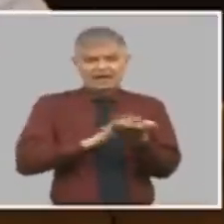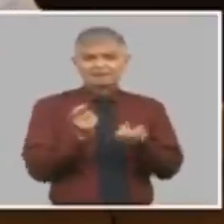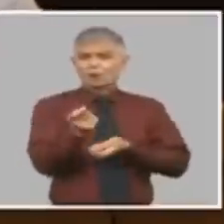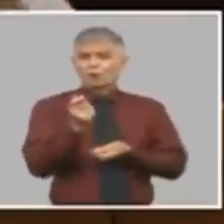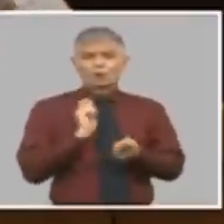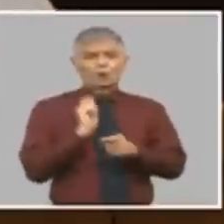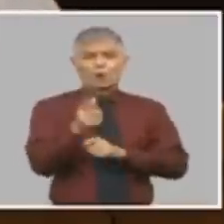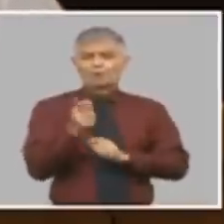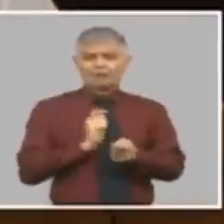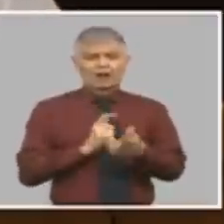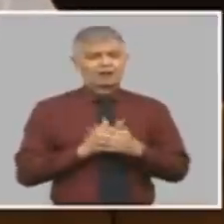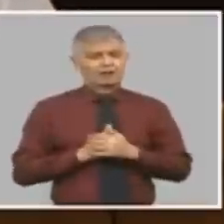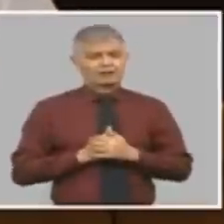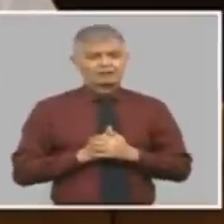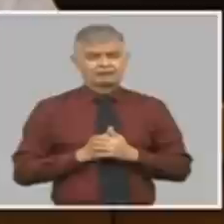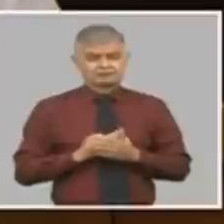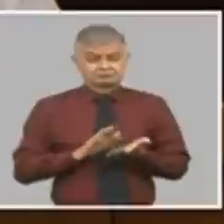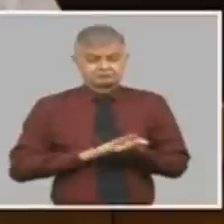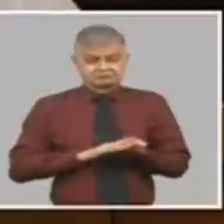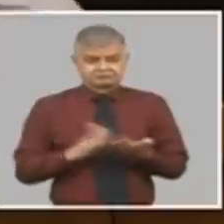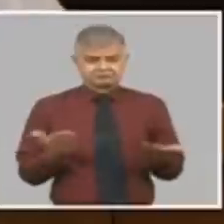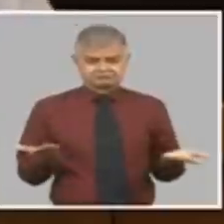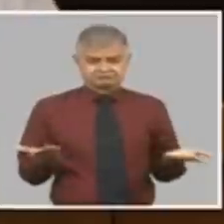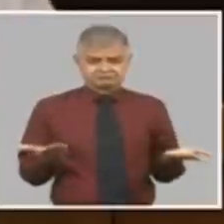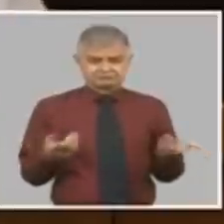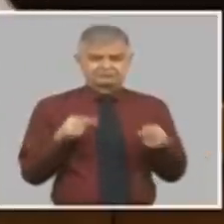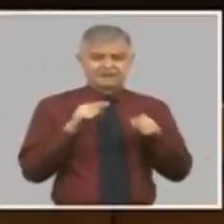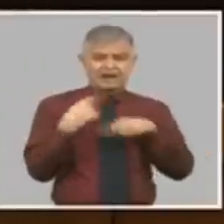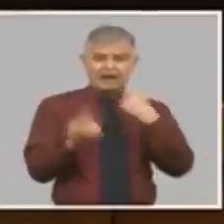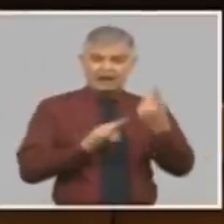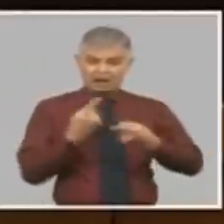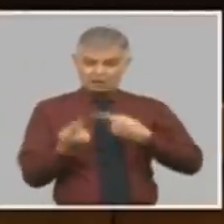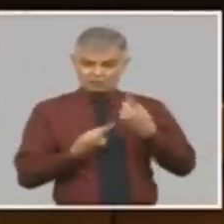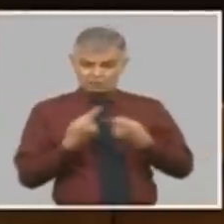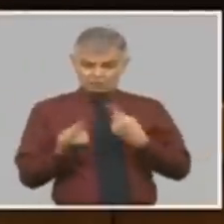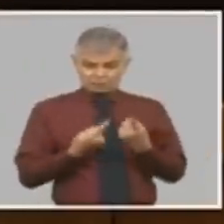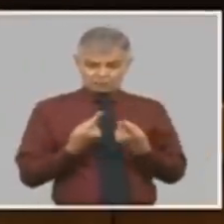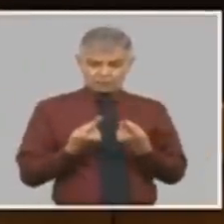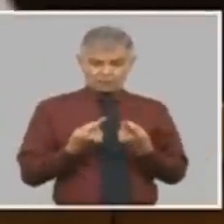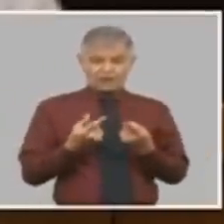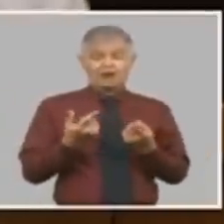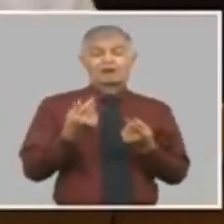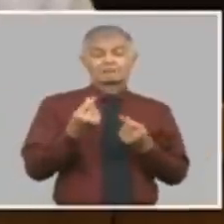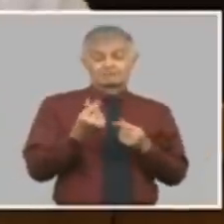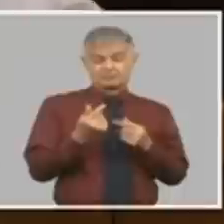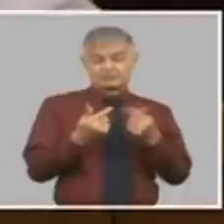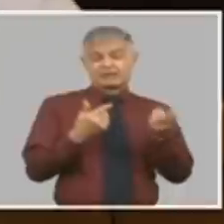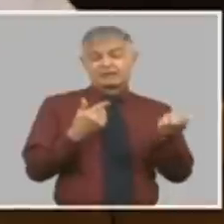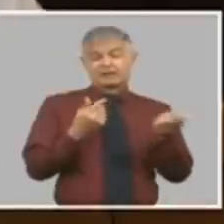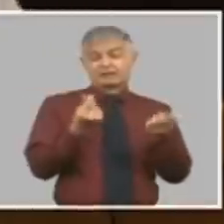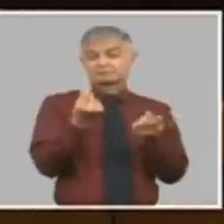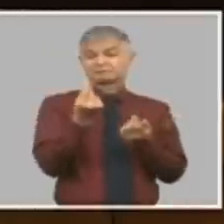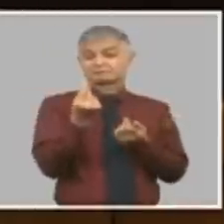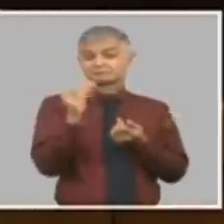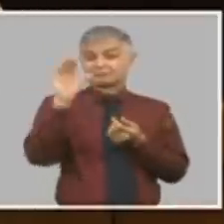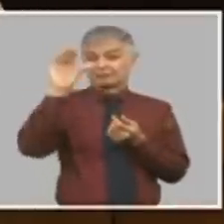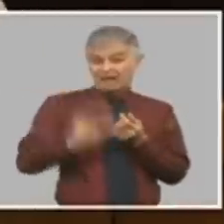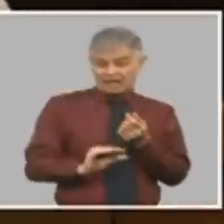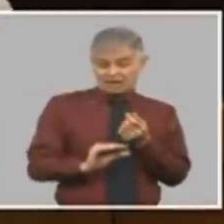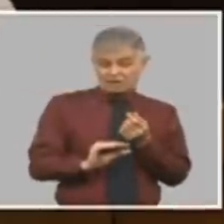lo más normal es que ante una devaluación haya empresas que no soporten la devaluación y quiebren